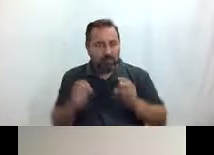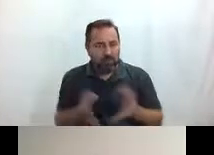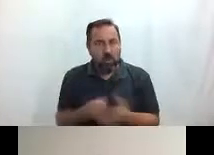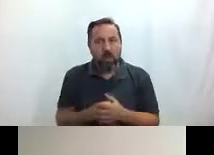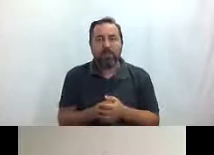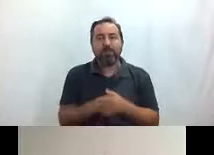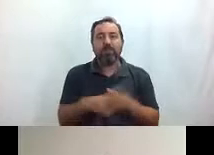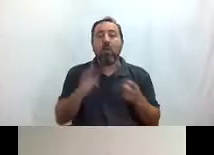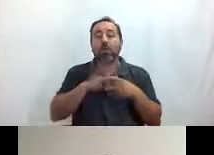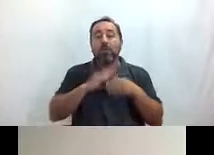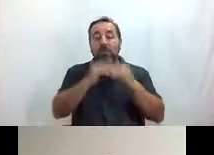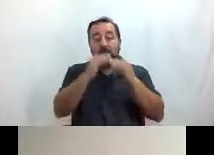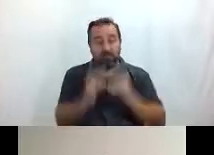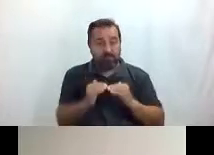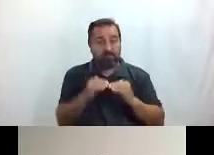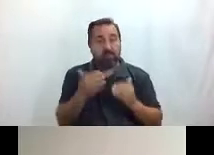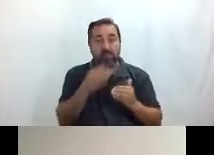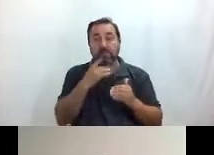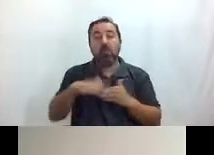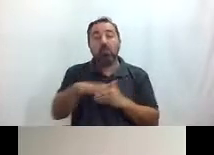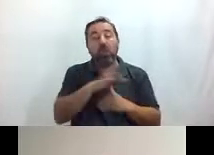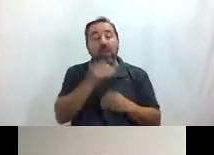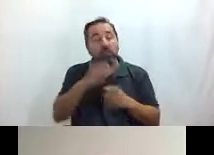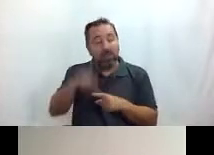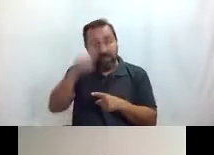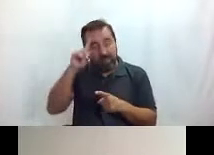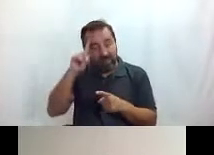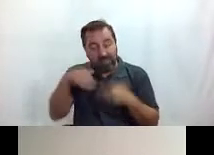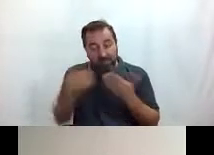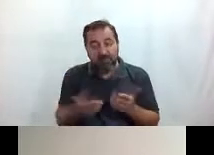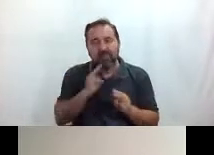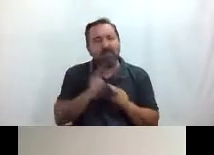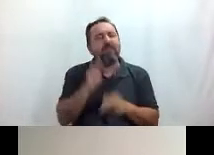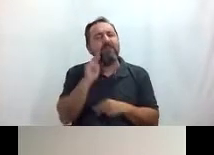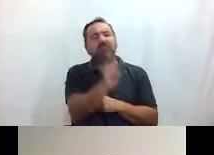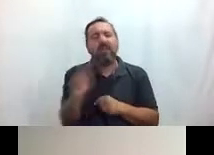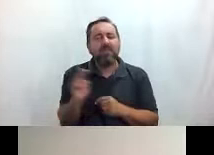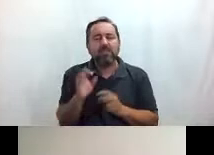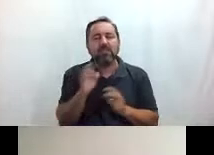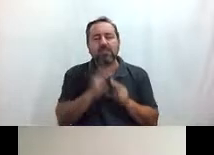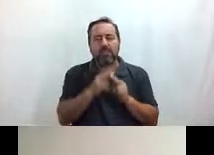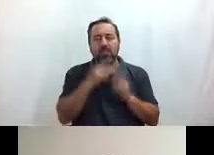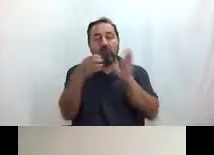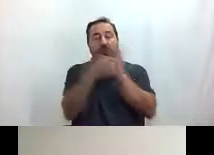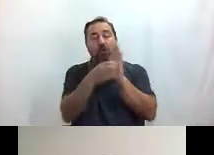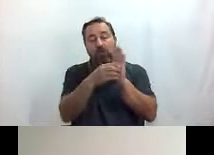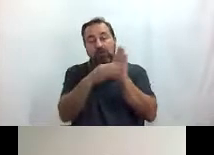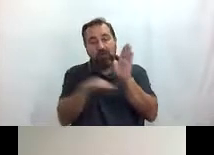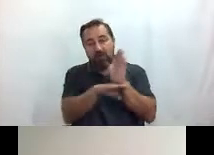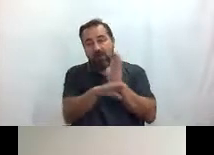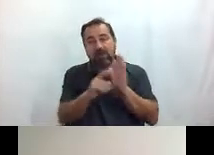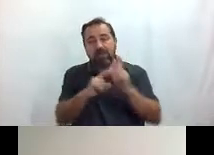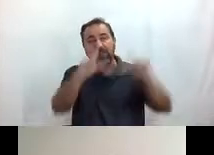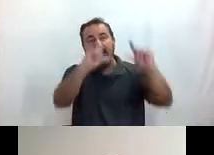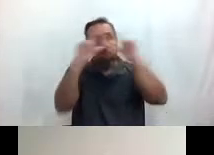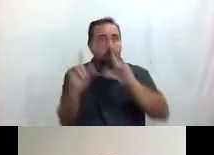inferior de los balcones de Madrid cuando vais por la zona histórica de Madrid veis que por debajo de los balcones hay azulejos